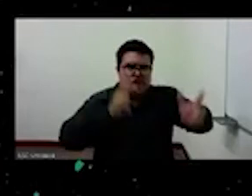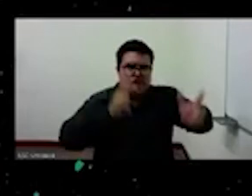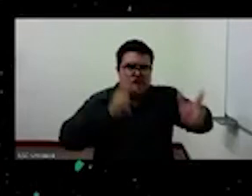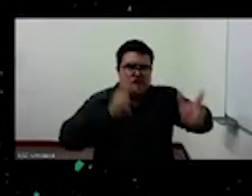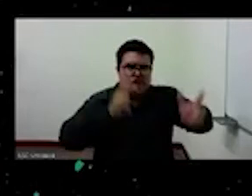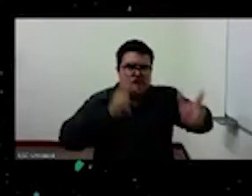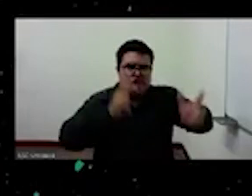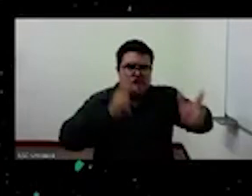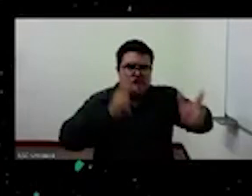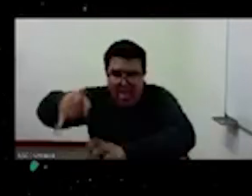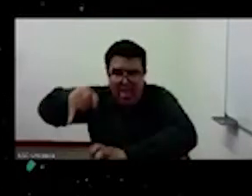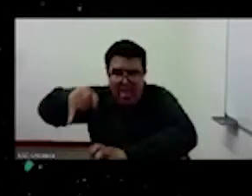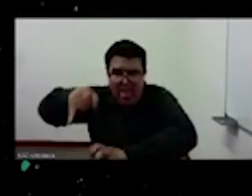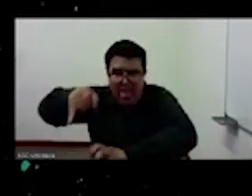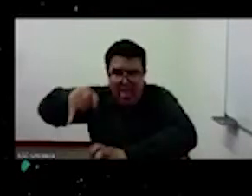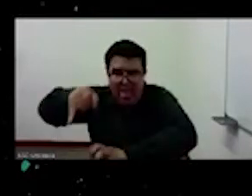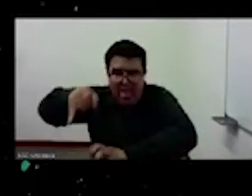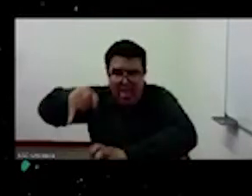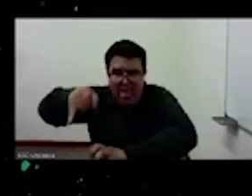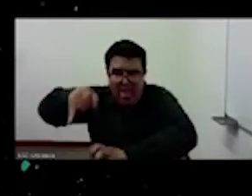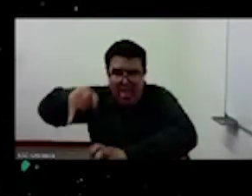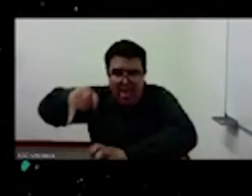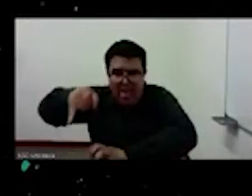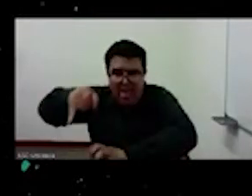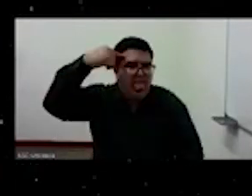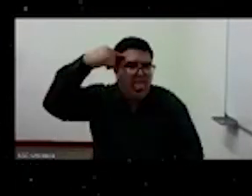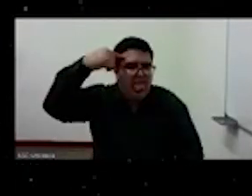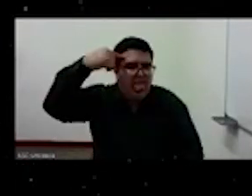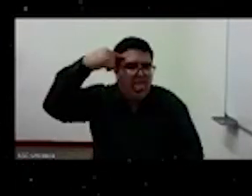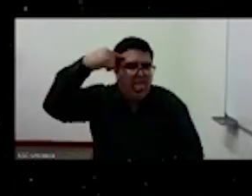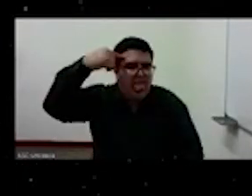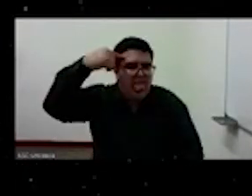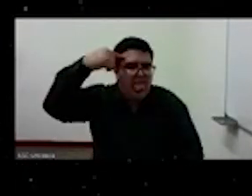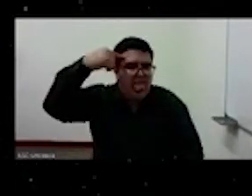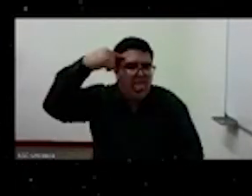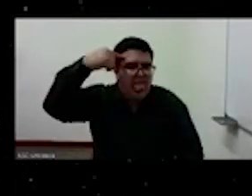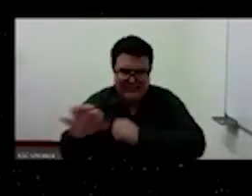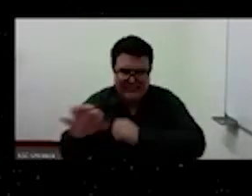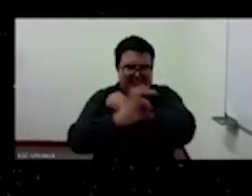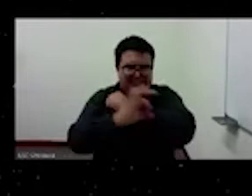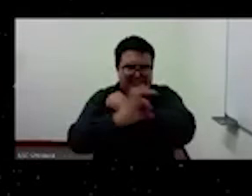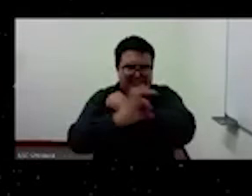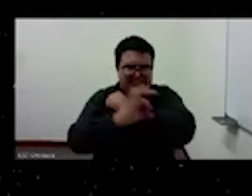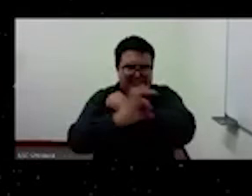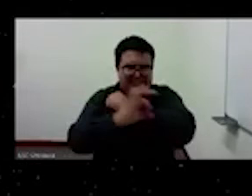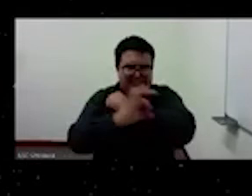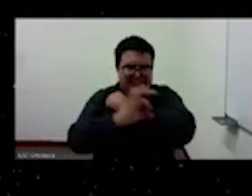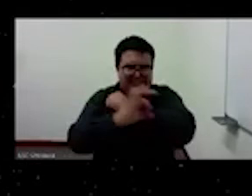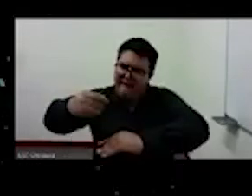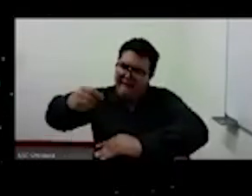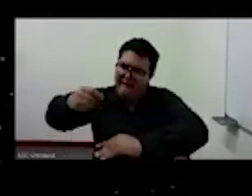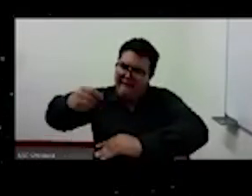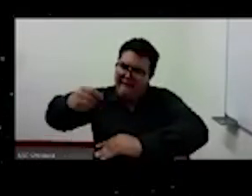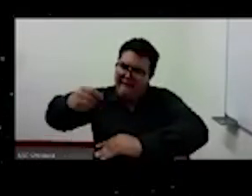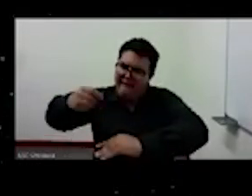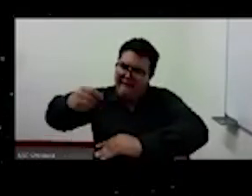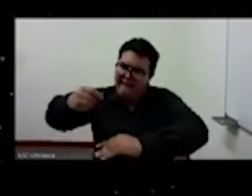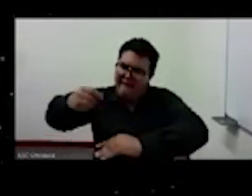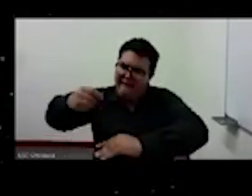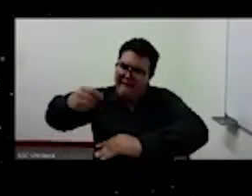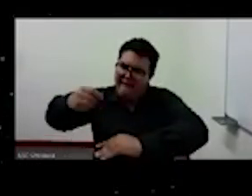necesita un nuevo una nueva forma un nuevo